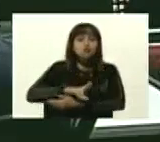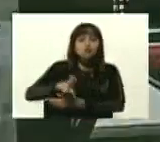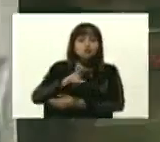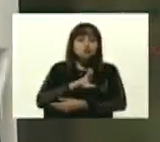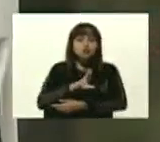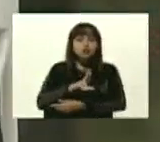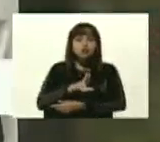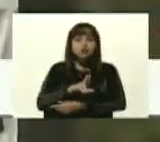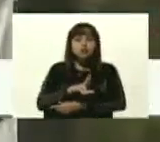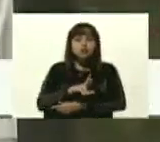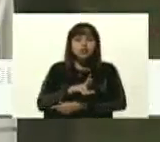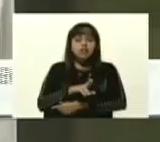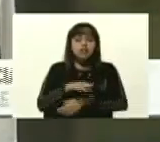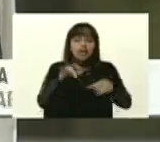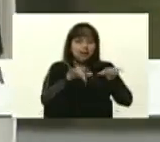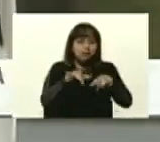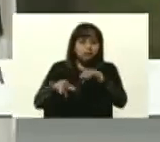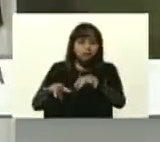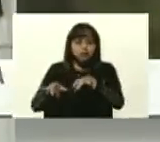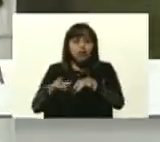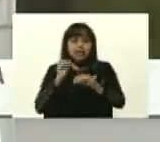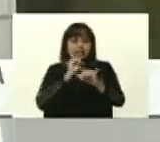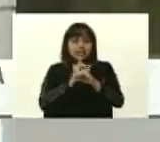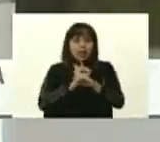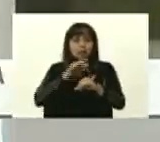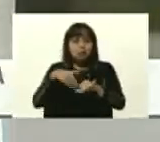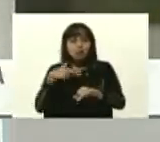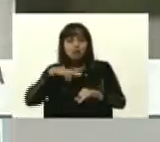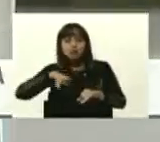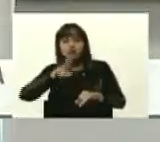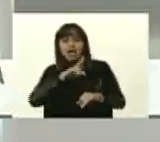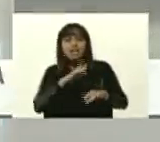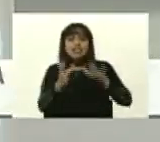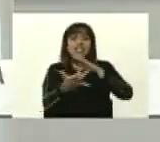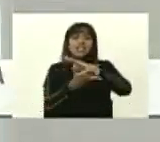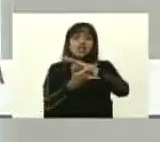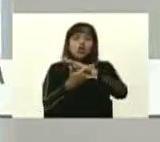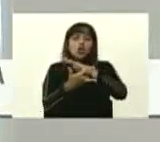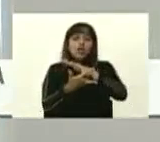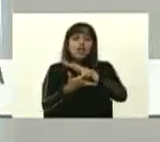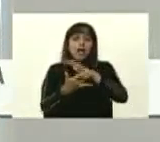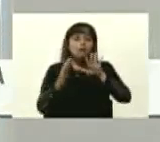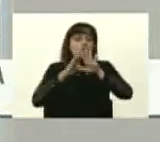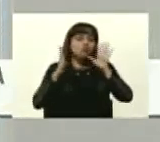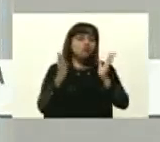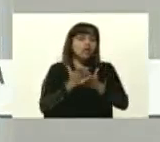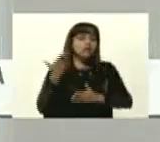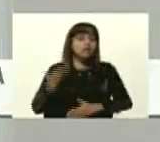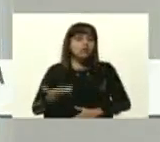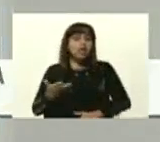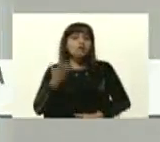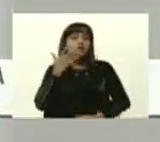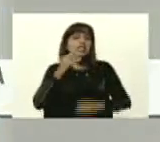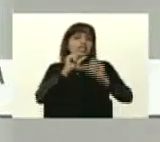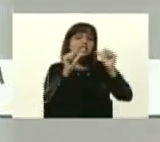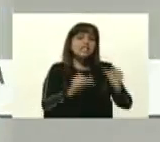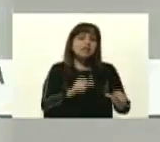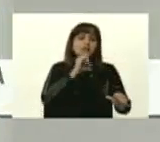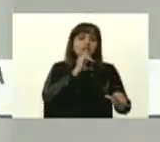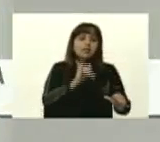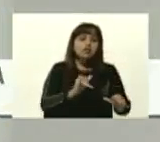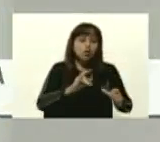estas máquinas que nos permiten hacer uso de tecnología de las tendencias mundiales, como lo son los sistemas de información